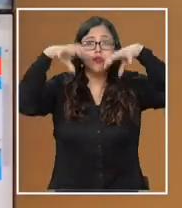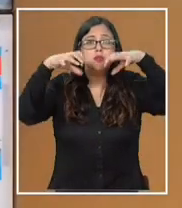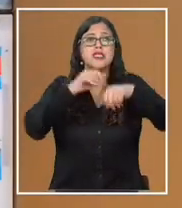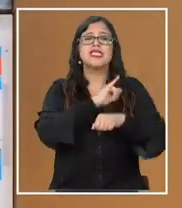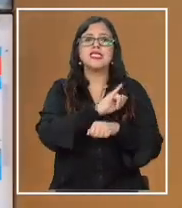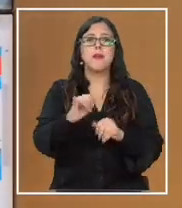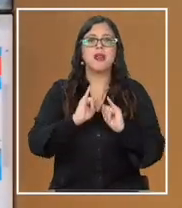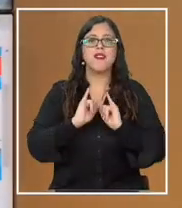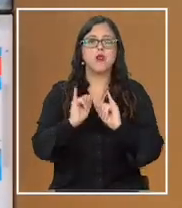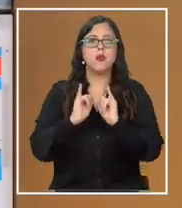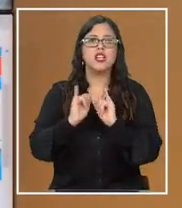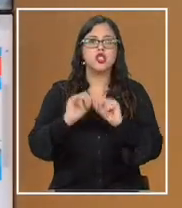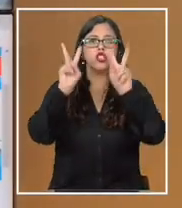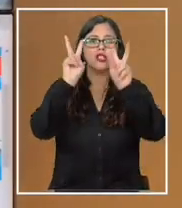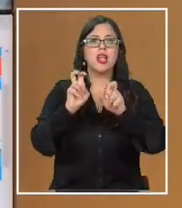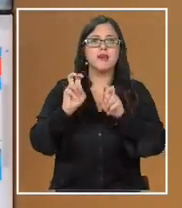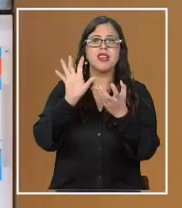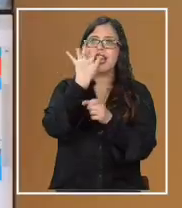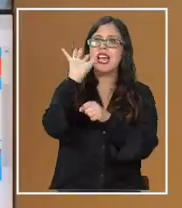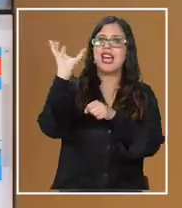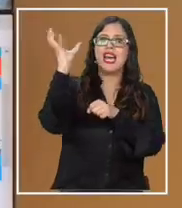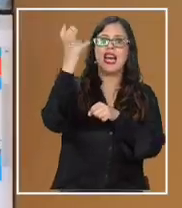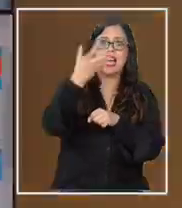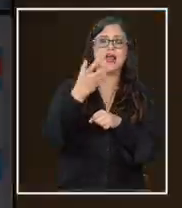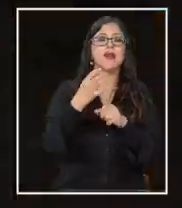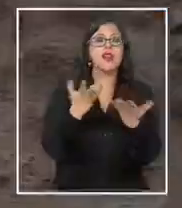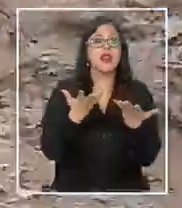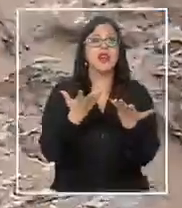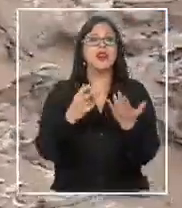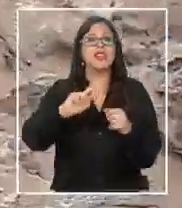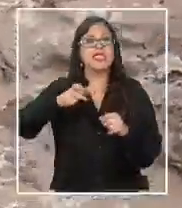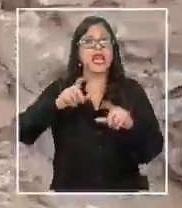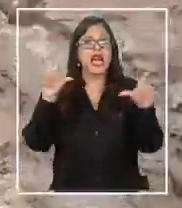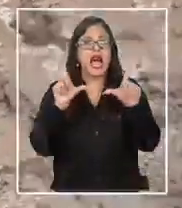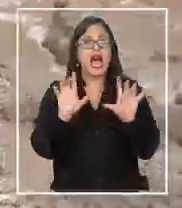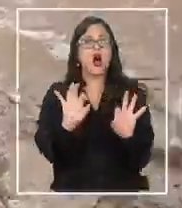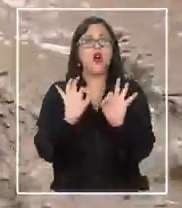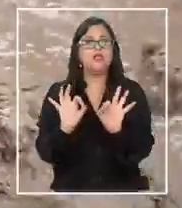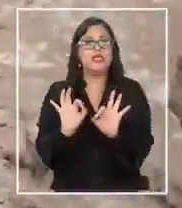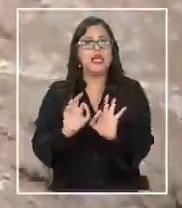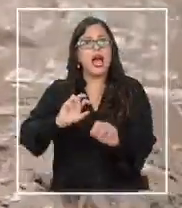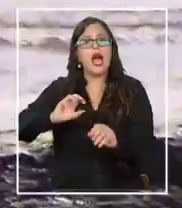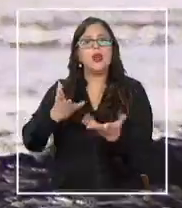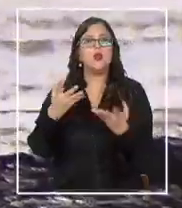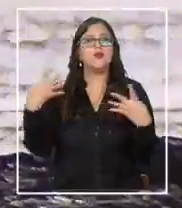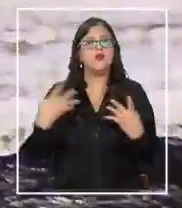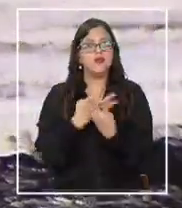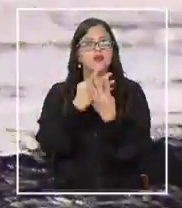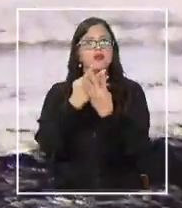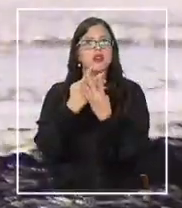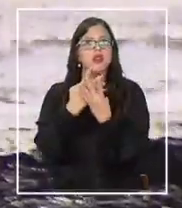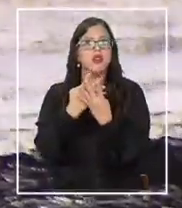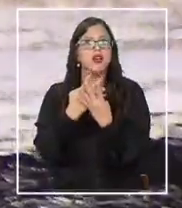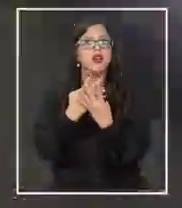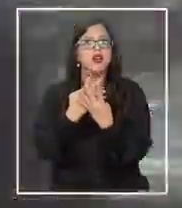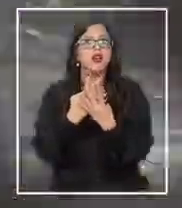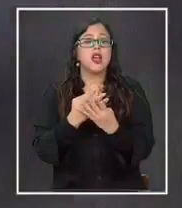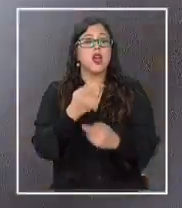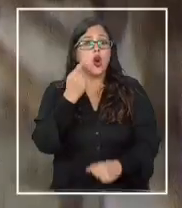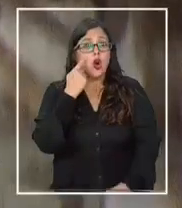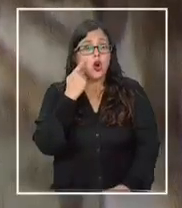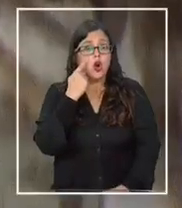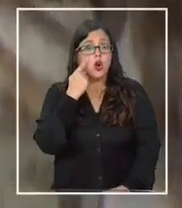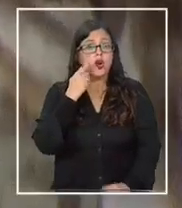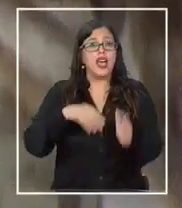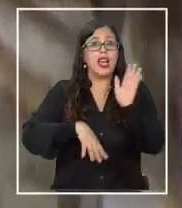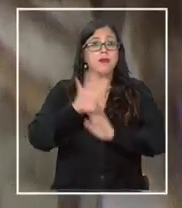manténgase informado sobre las condiciones de tiempo a través de los canales oficiales. Una de las inundaciones más recordadas en nuestro país ocurrió en marzo de